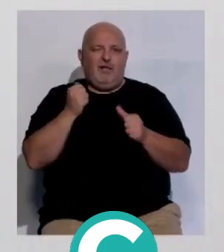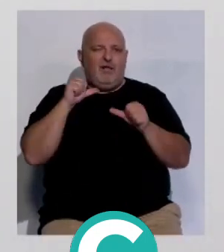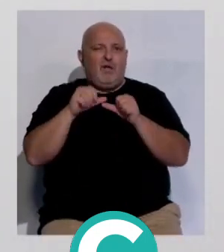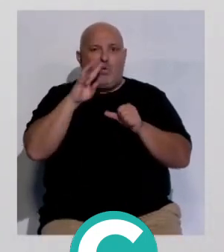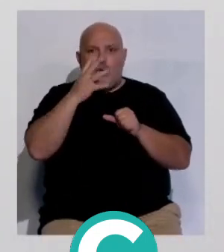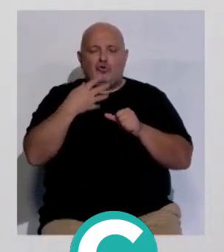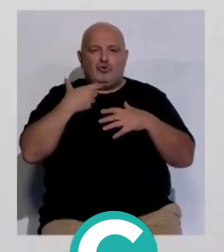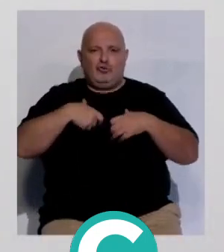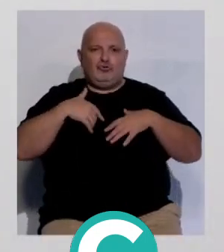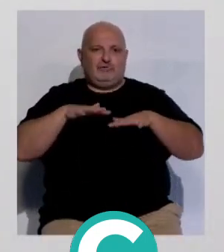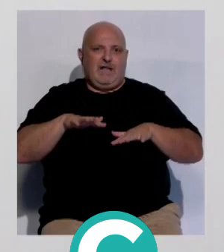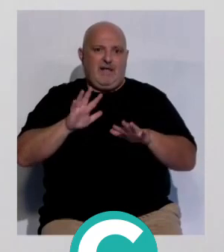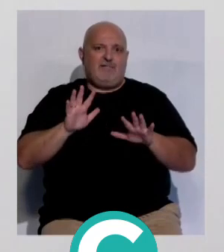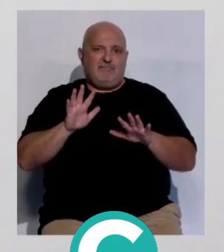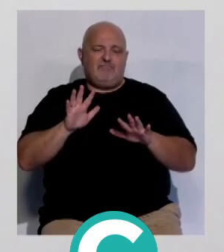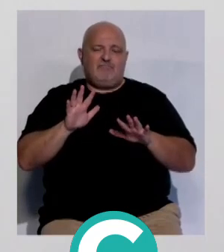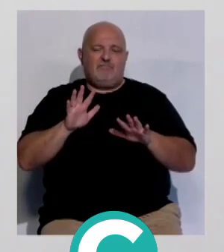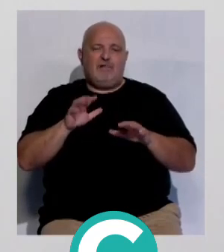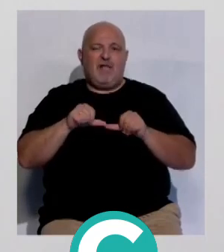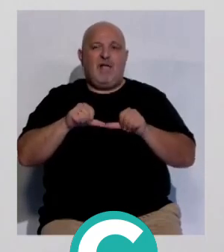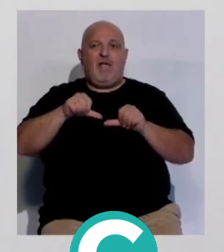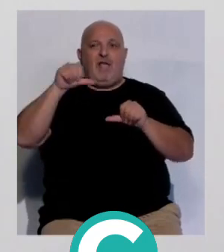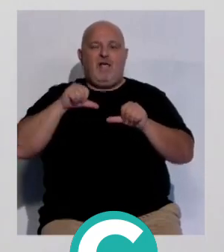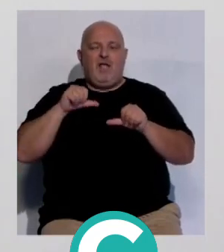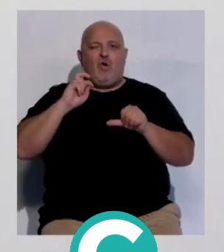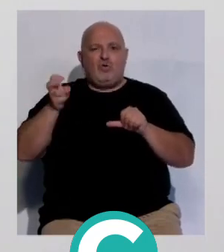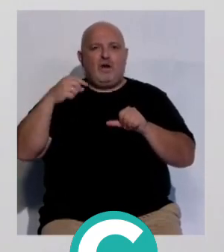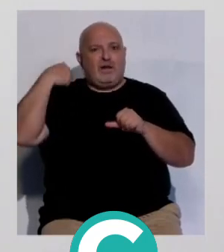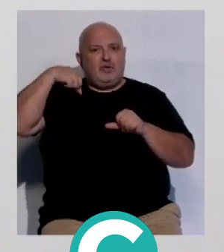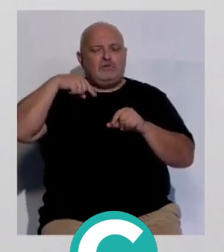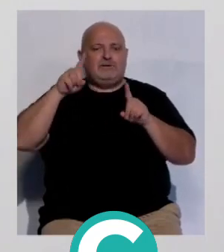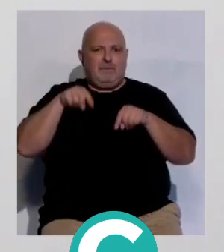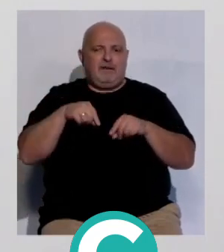hace cuatro años que estoy yo y también el anterior rector como sabéis también